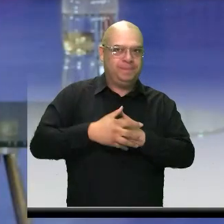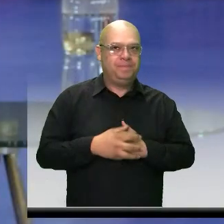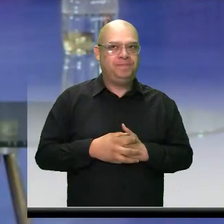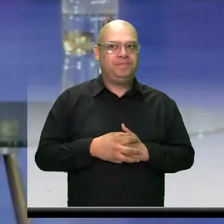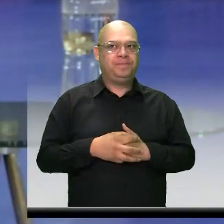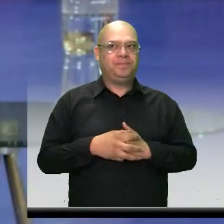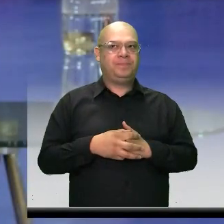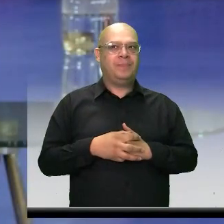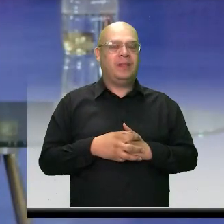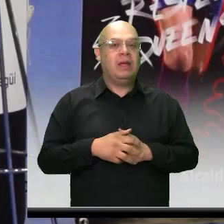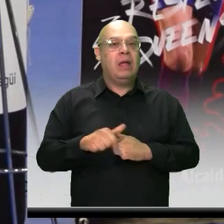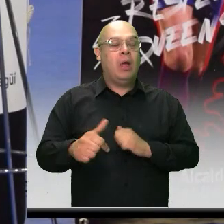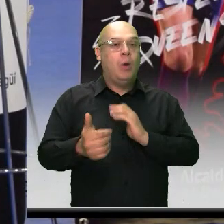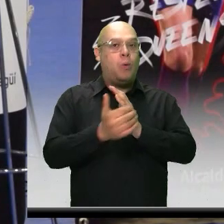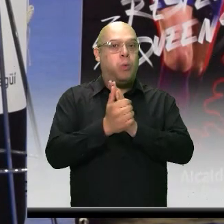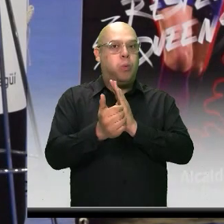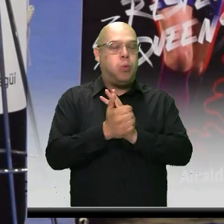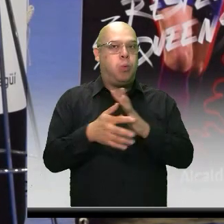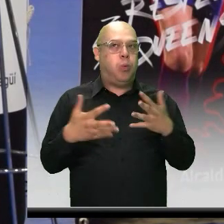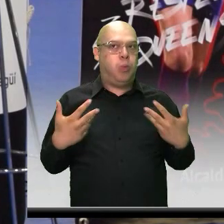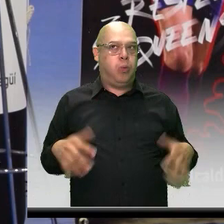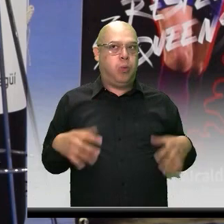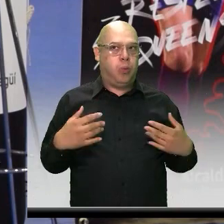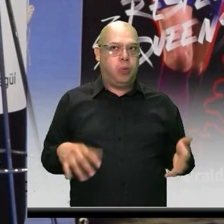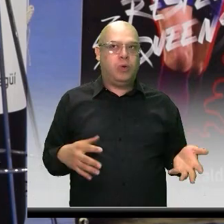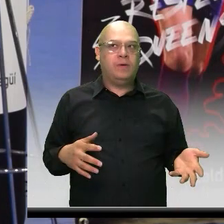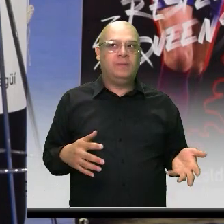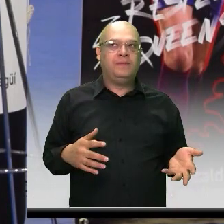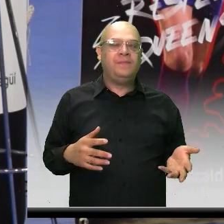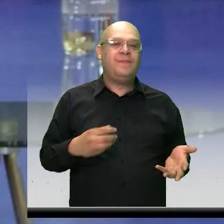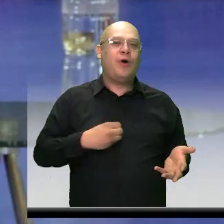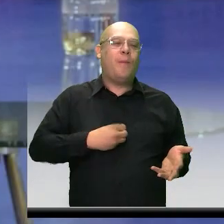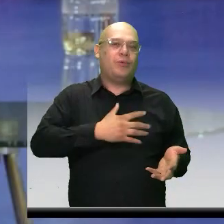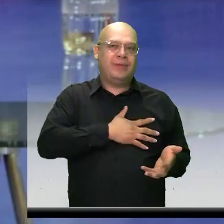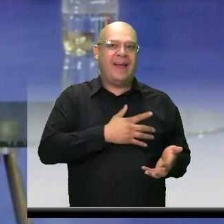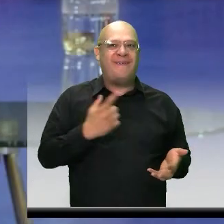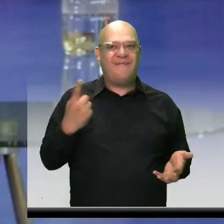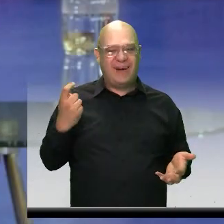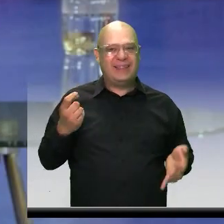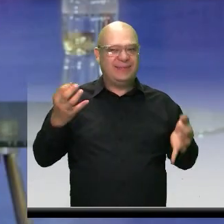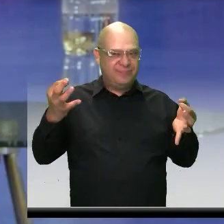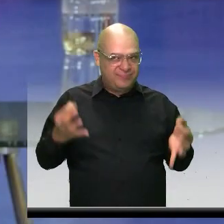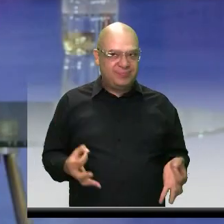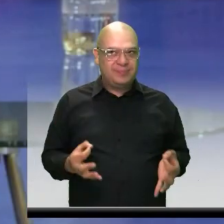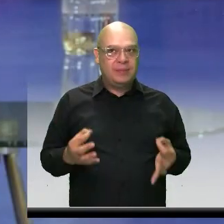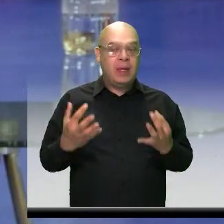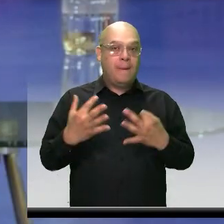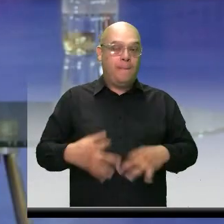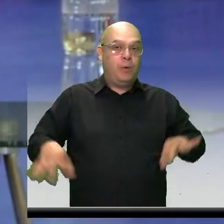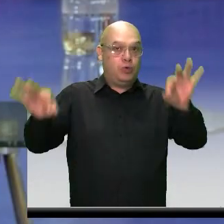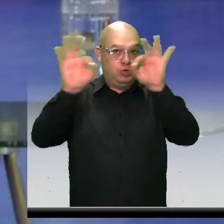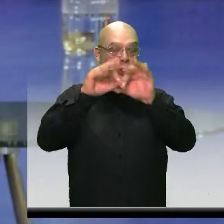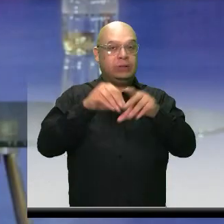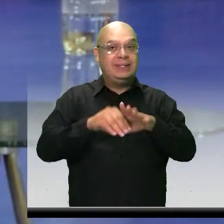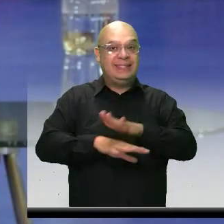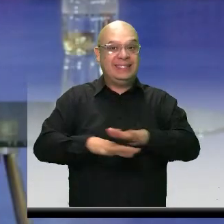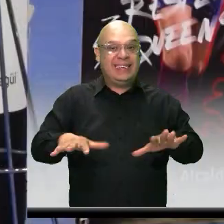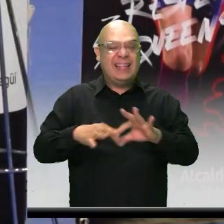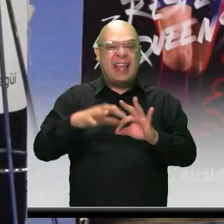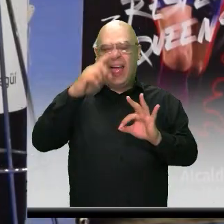talento aquí. Muchas veces solo faltan oportunidades y creo que lo más importante lo tienen, que es el talento